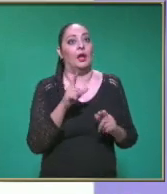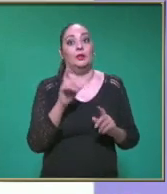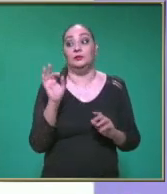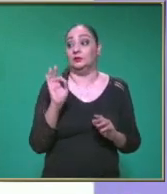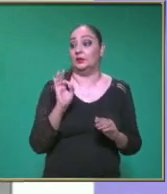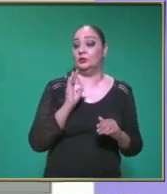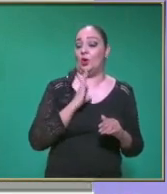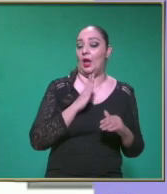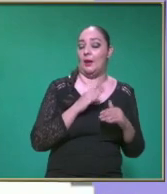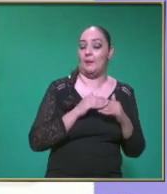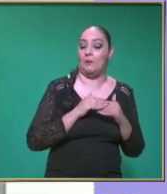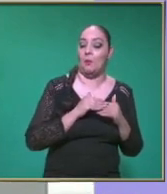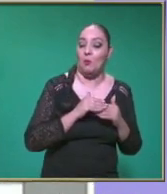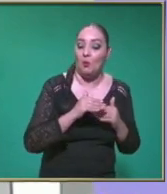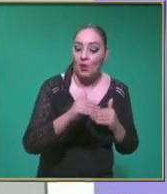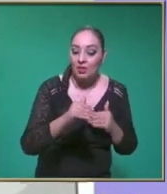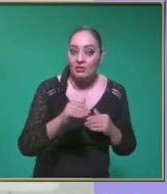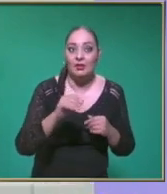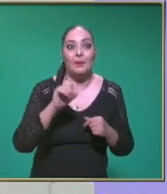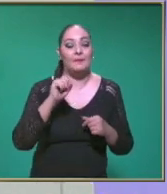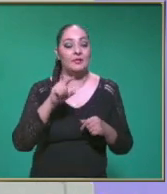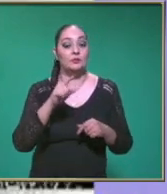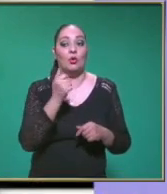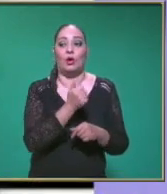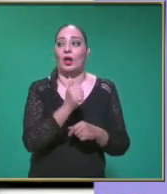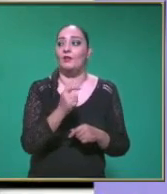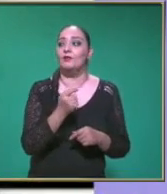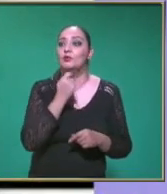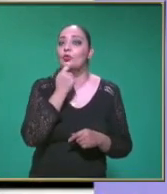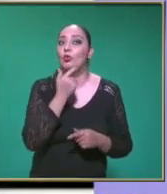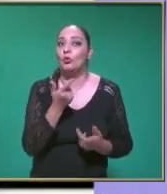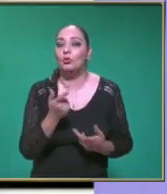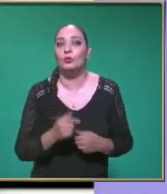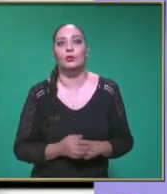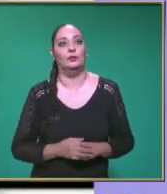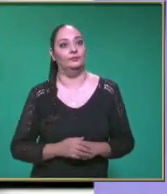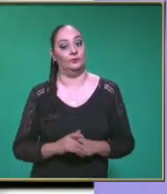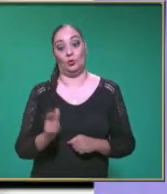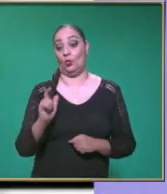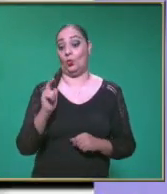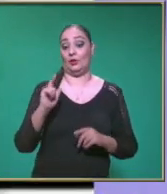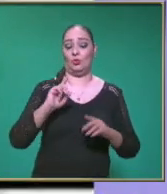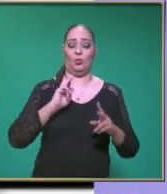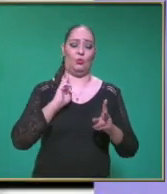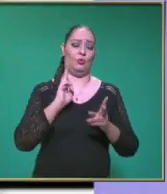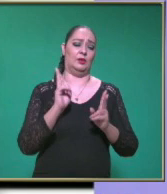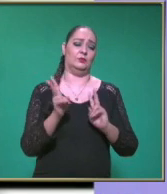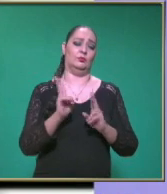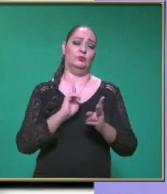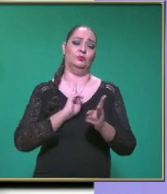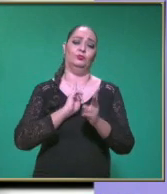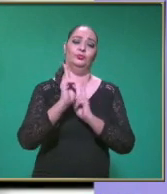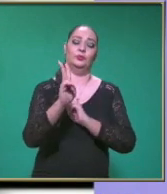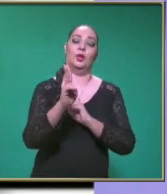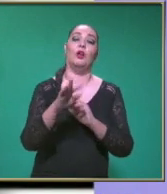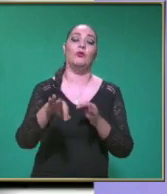De la misma manera Cada segundo Cuando se viaja Con una aceleración Constante La velocidad